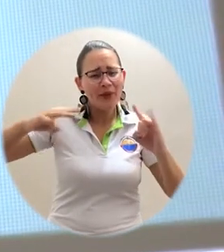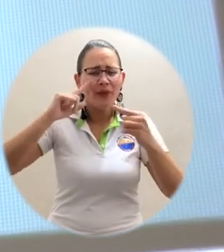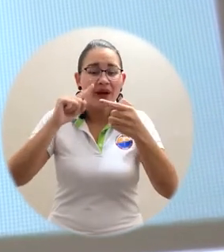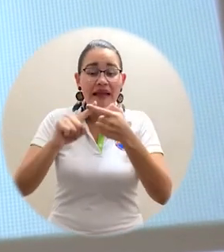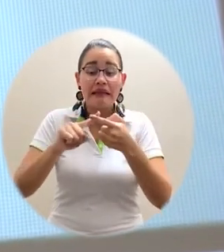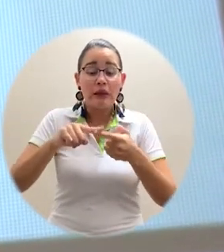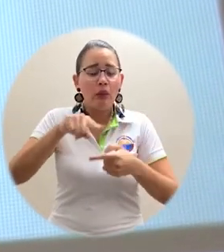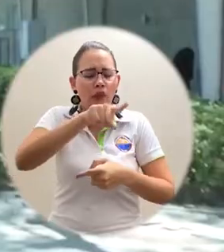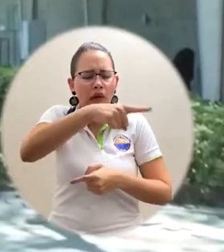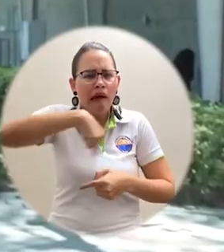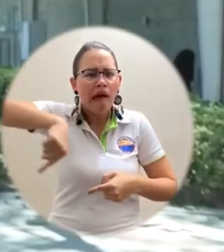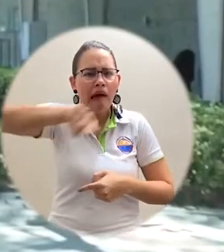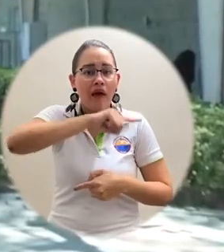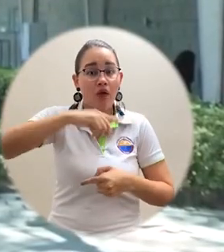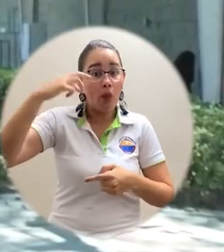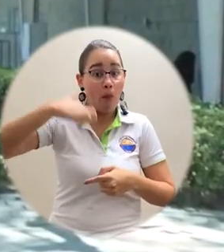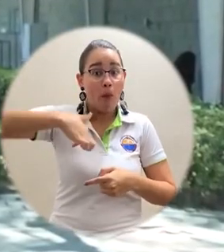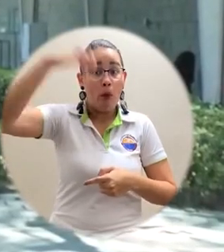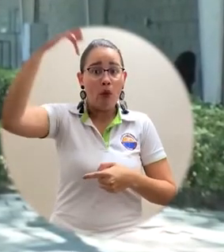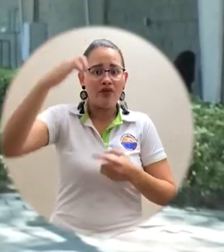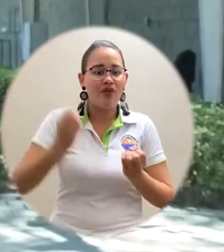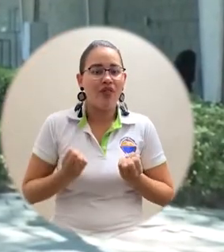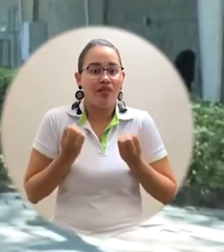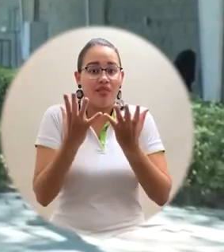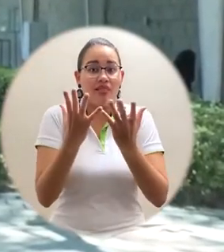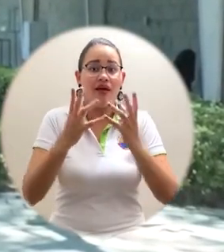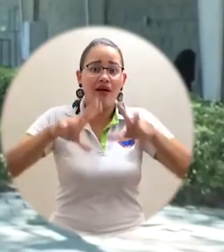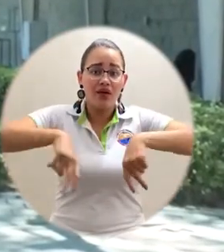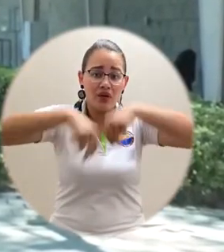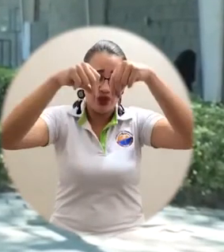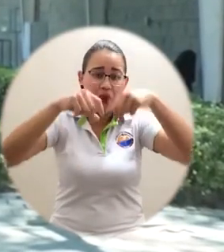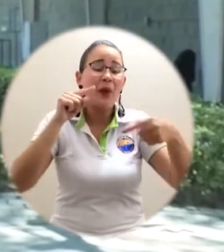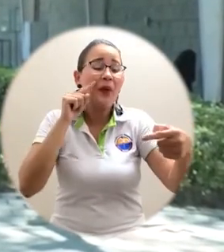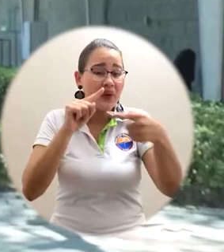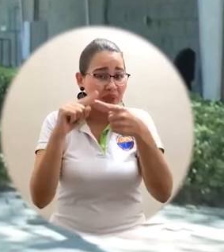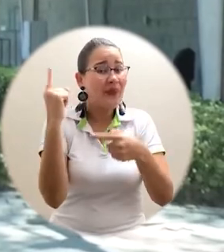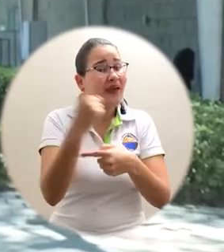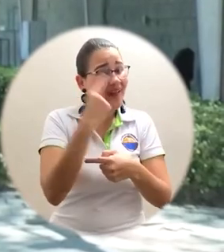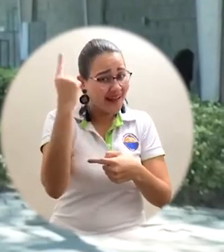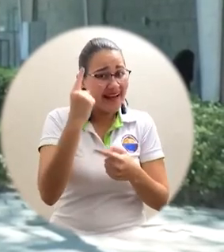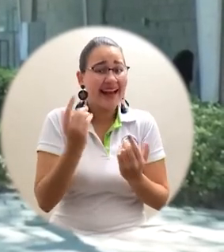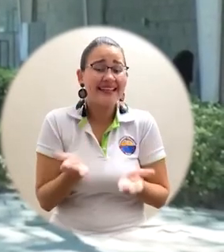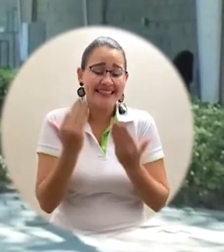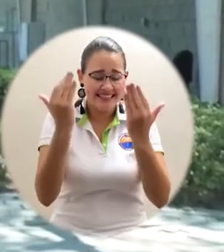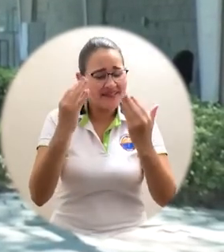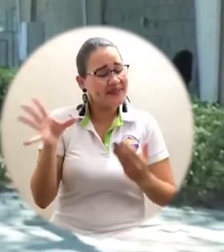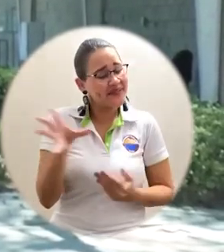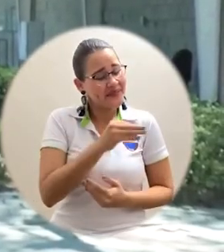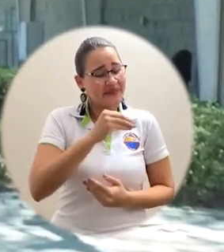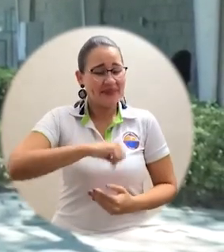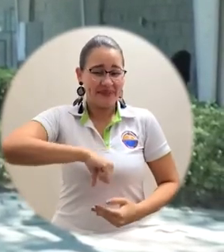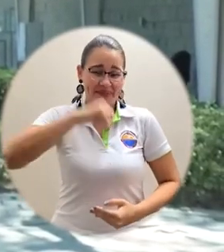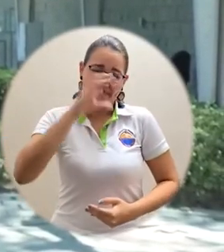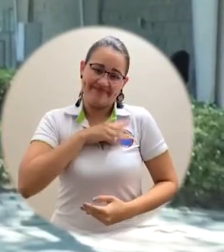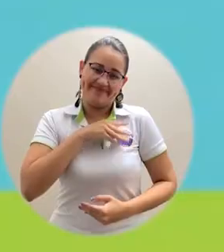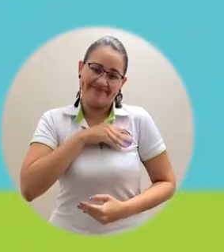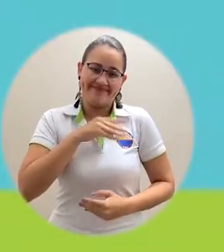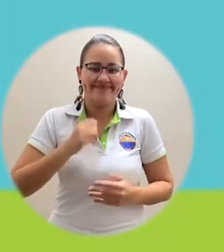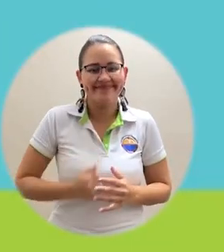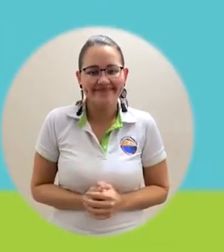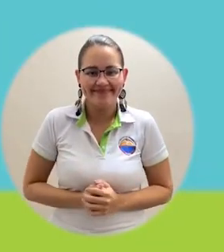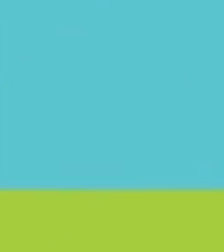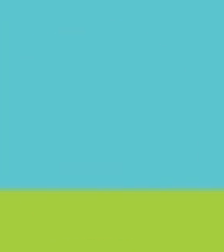universidad de entregar este talento humano al servicio de todo lo que vamos a necesitar en estos años venideros. Entonces para nosotros es una gran satisfacción.